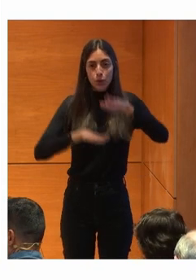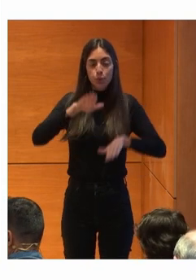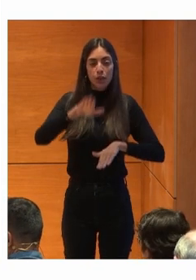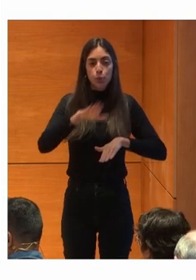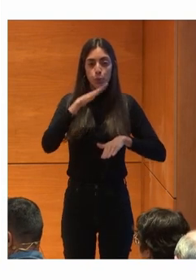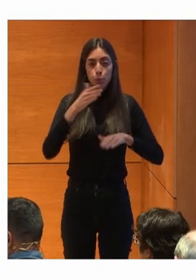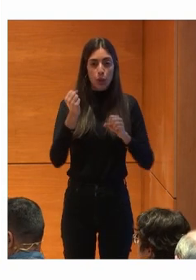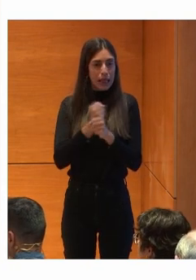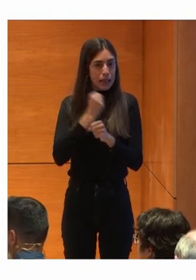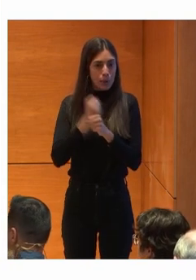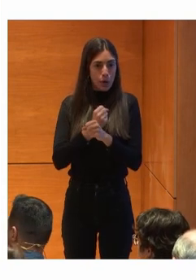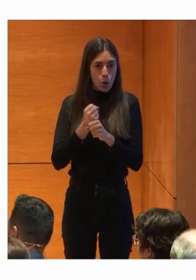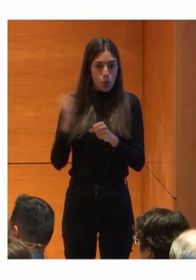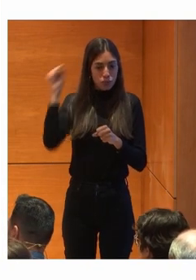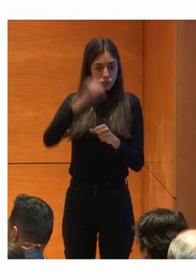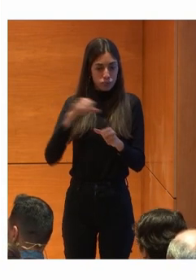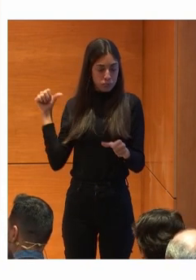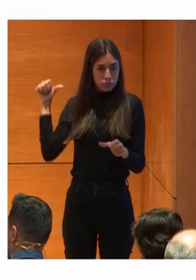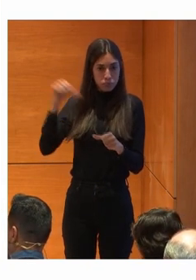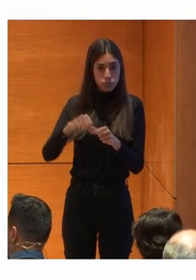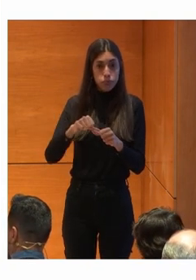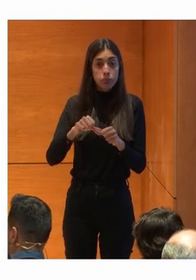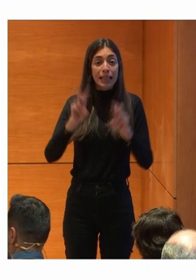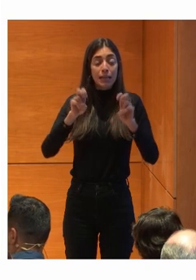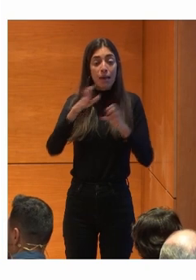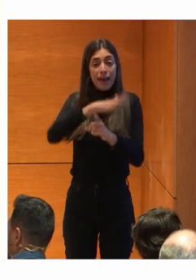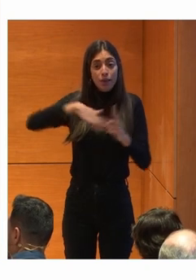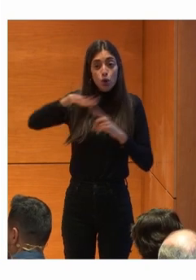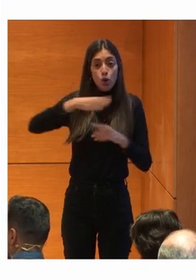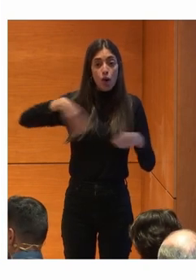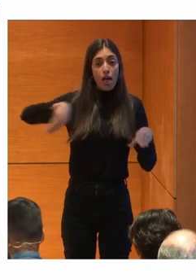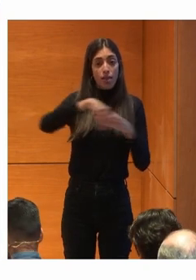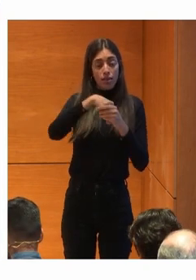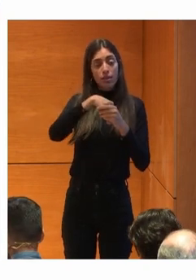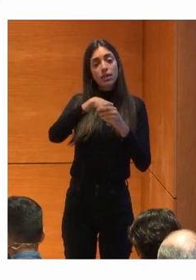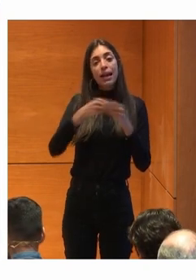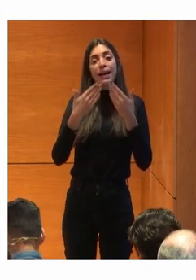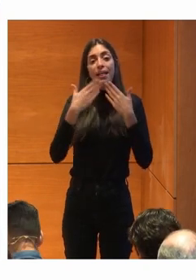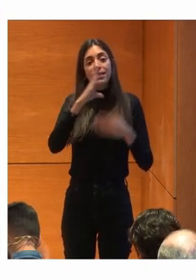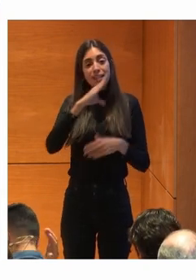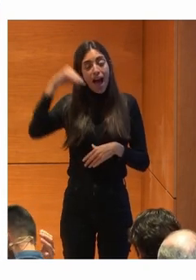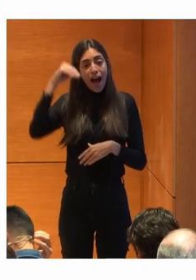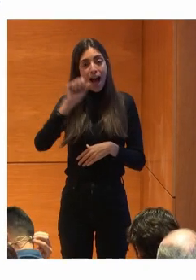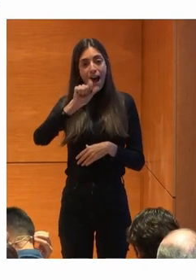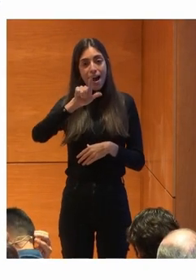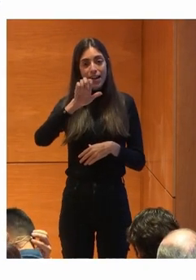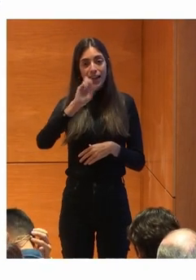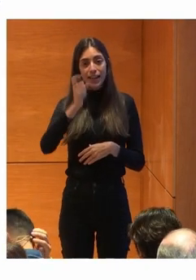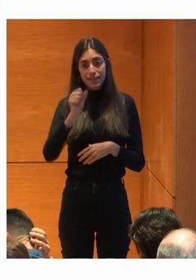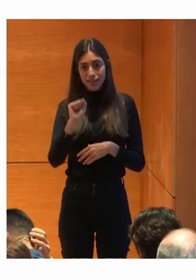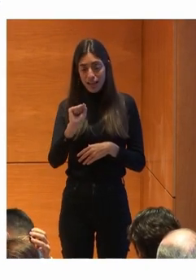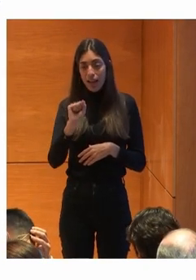trabajando En este entorno De la inmersión De las posibilidades Que ofrece Alexa En la atención A ciertos colectivos